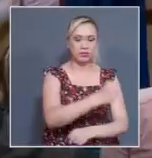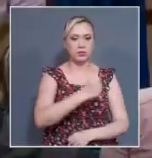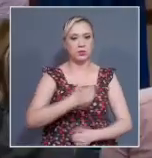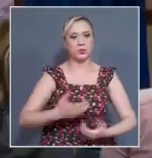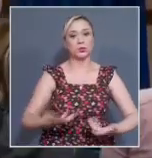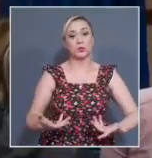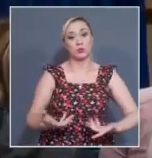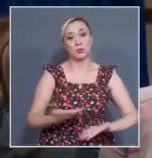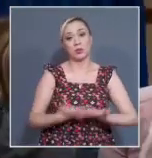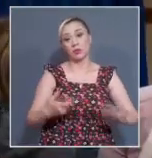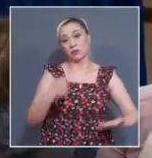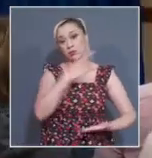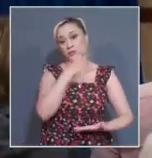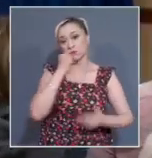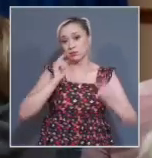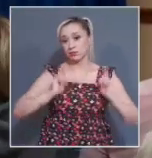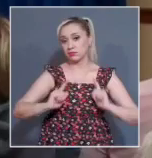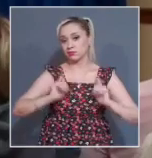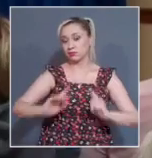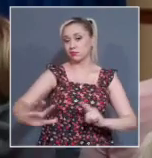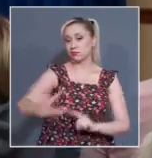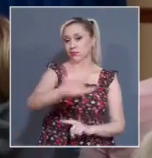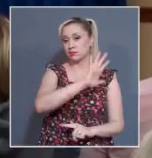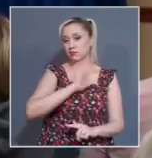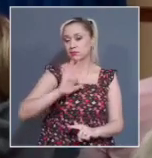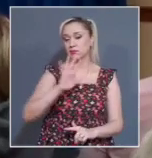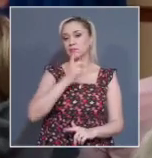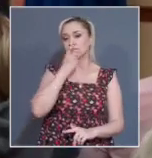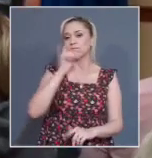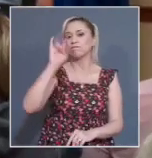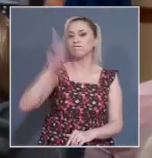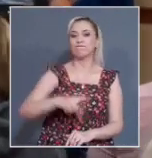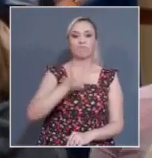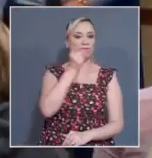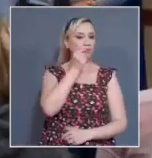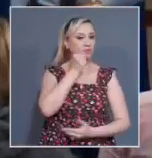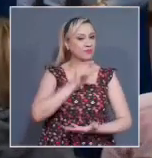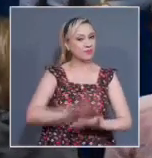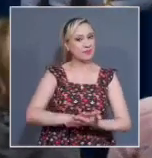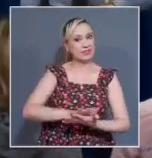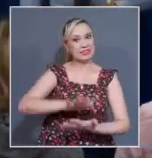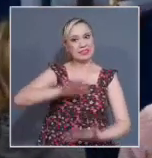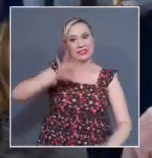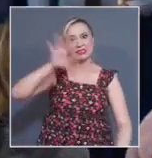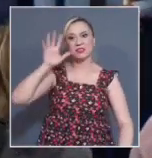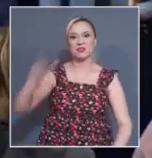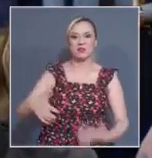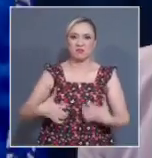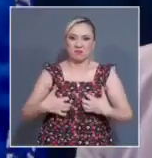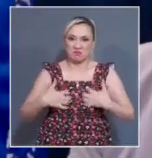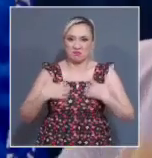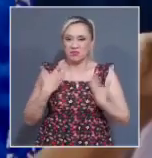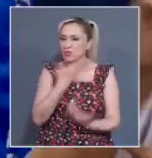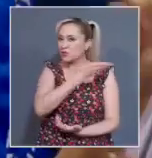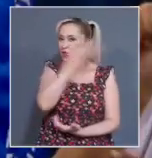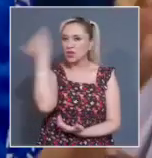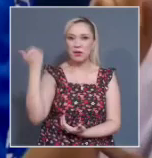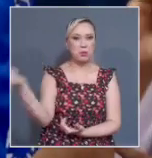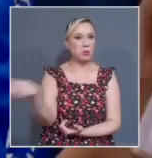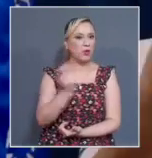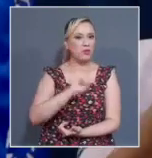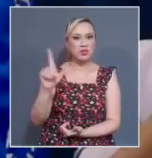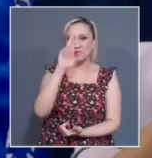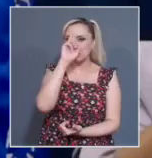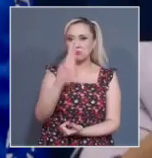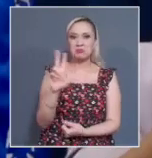estado, Mary Gerland, declaró que una gran cantidad de oficiales realizan su labor con coraje, ignorancia, poco profesionalismo y respeto, así